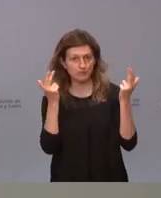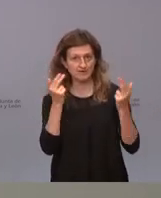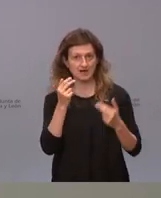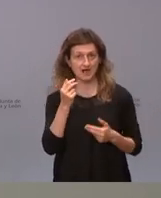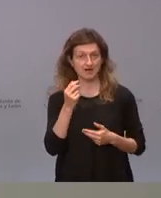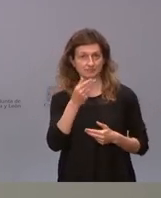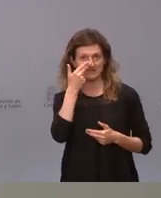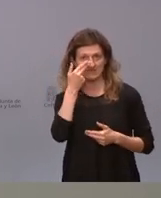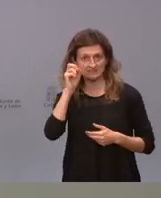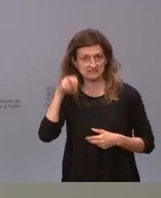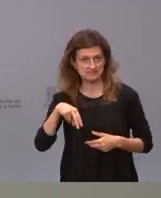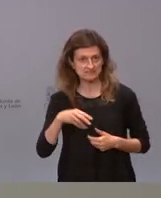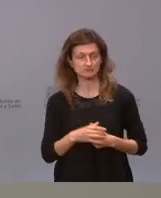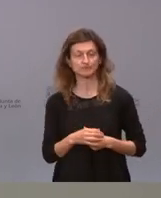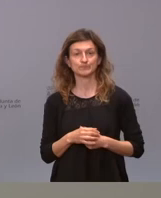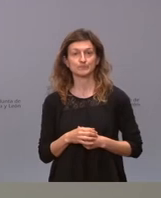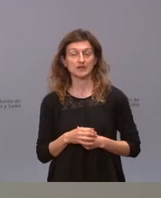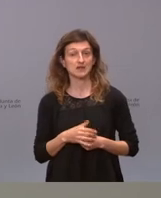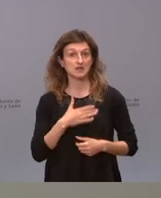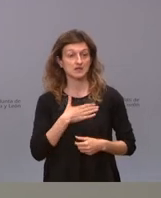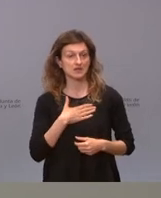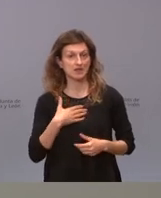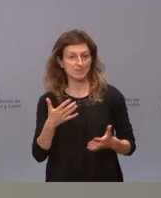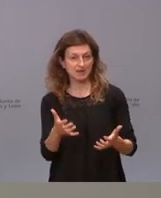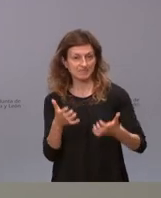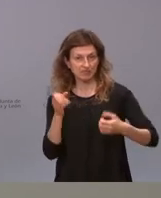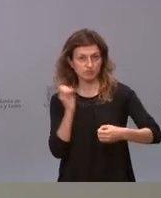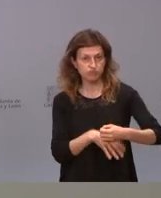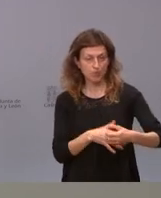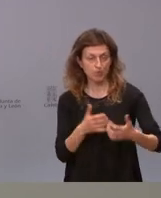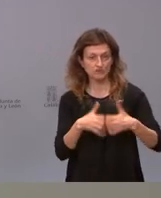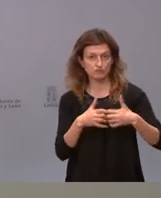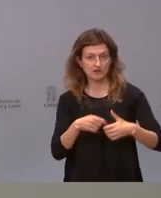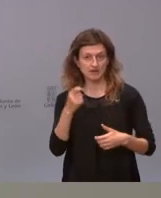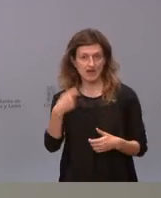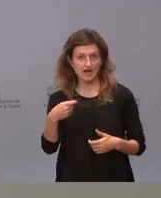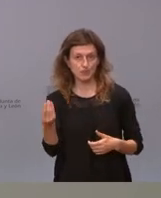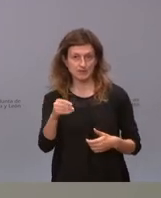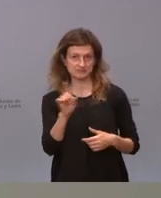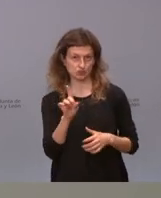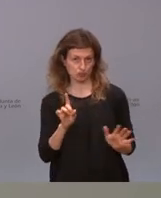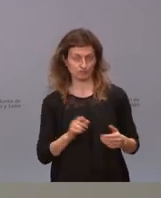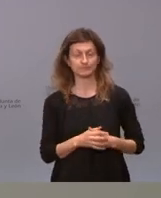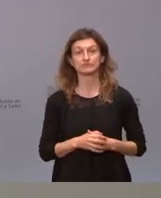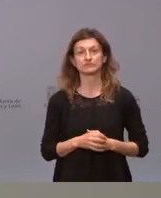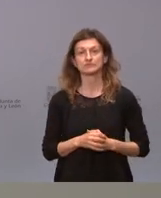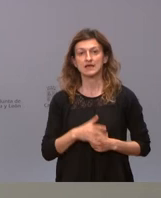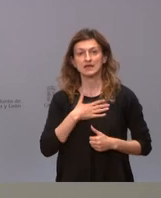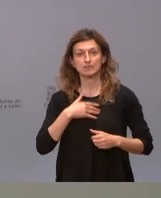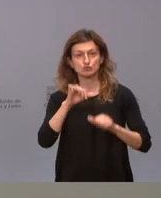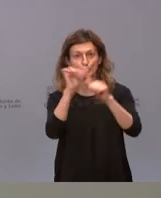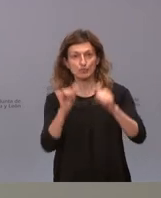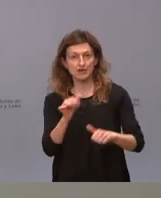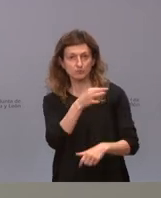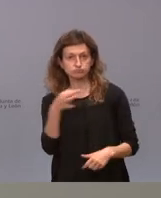lucro y que en definitiva no tiene un beneficio industrial que encarece la gestión y creemos que es un modelo adecuado